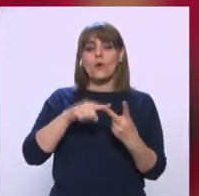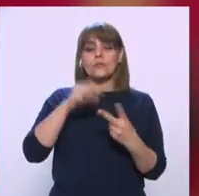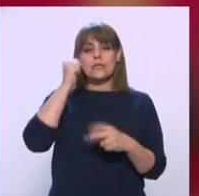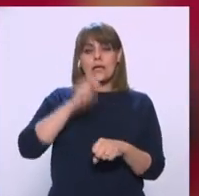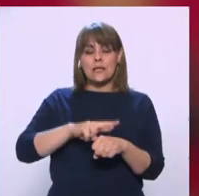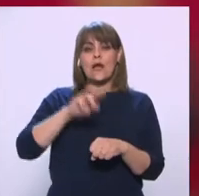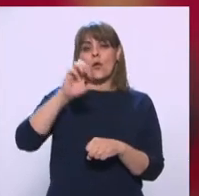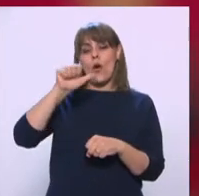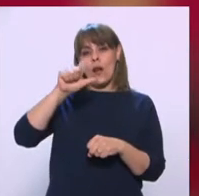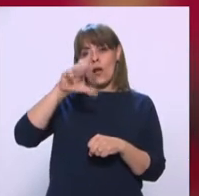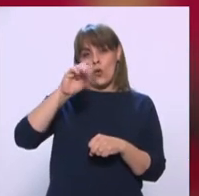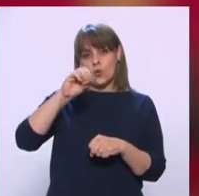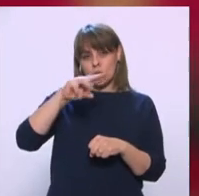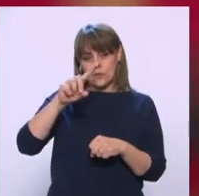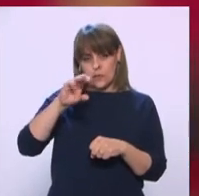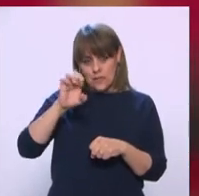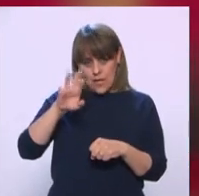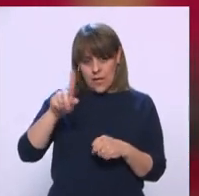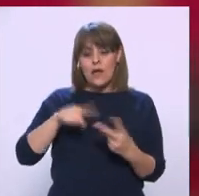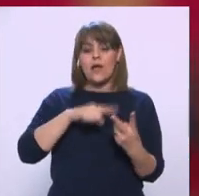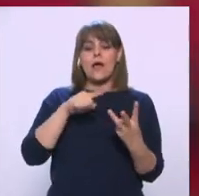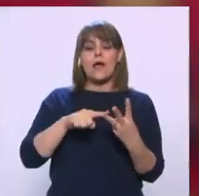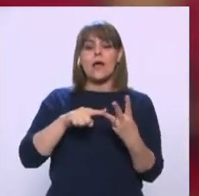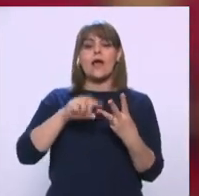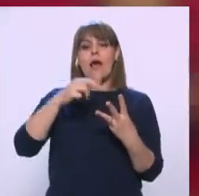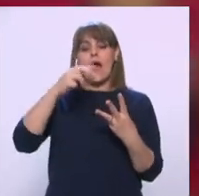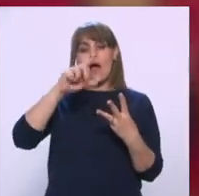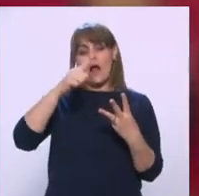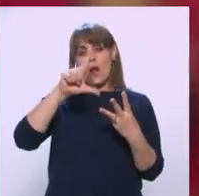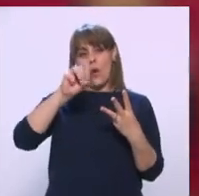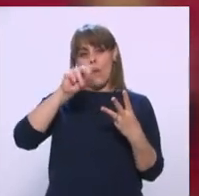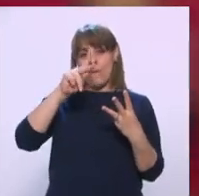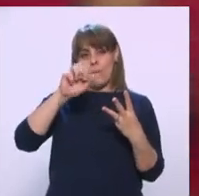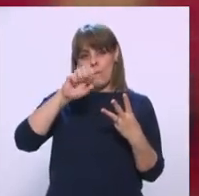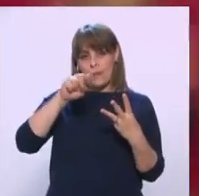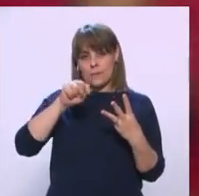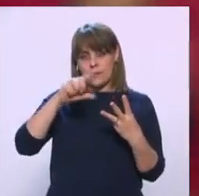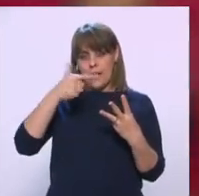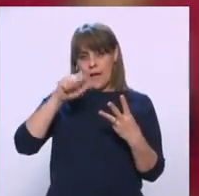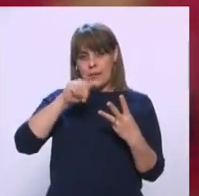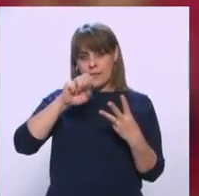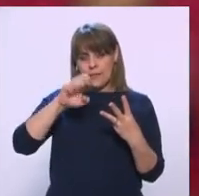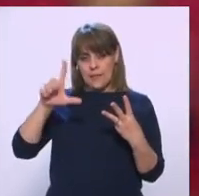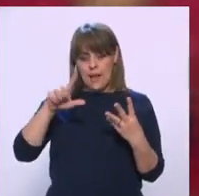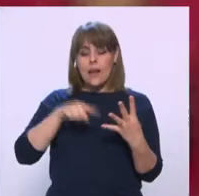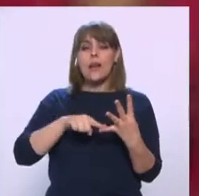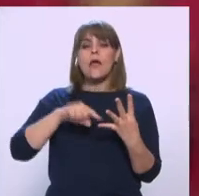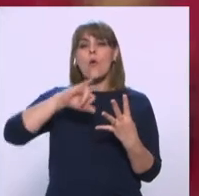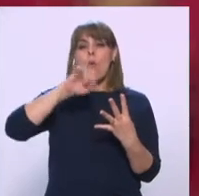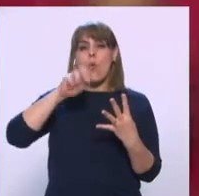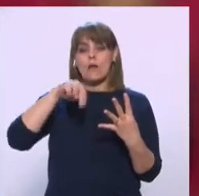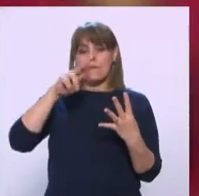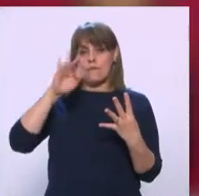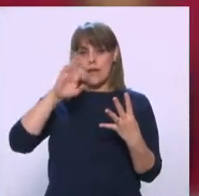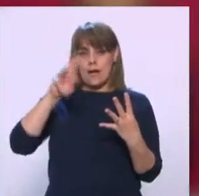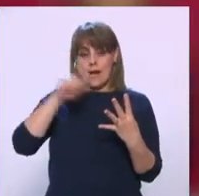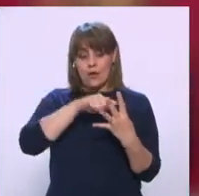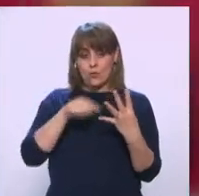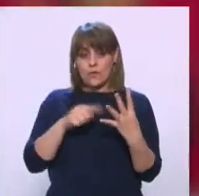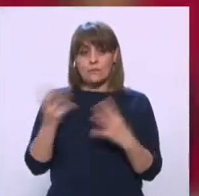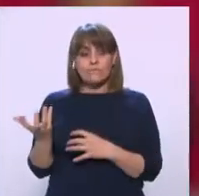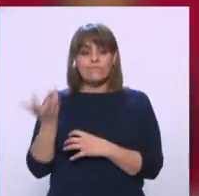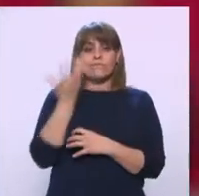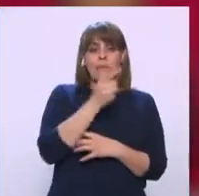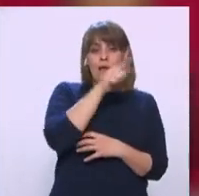Alcocer El subsecretario Hugo López-Gatell Y el director del Insabi Juan Ferrer Viajarán a la entidad Para coordinar esfuerzos Y apoyar